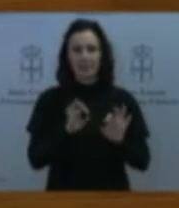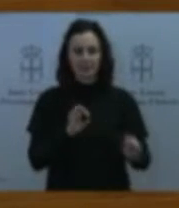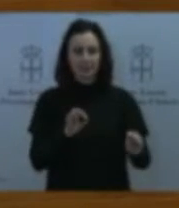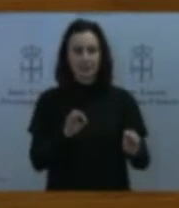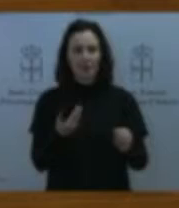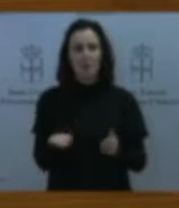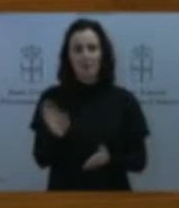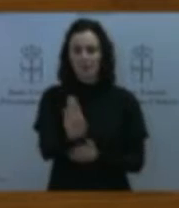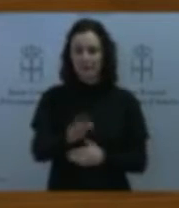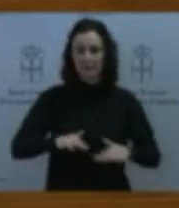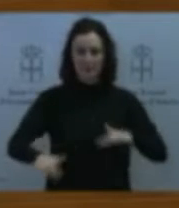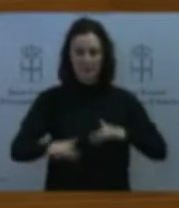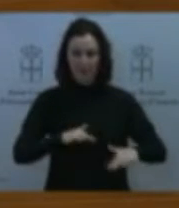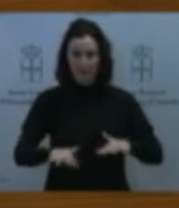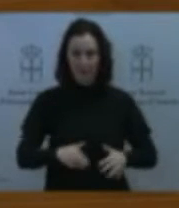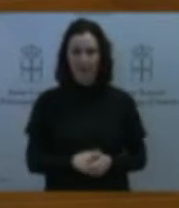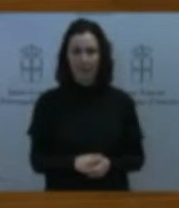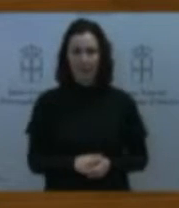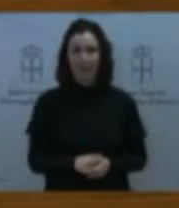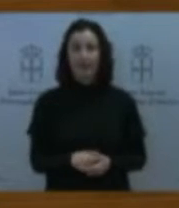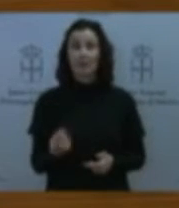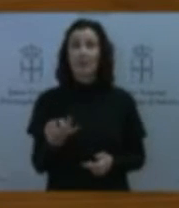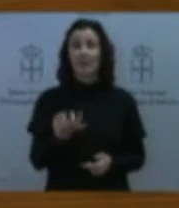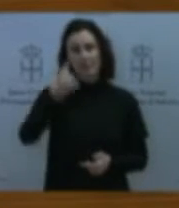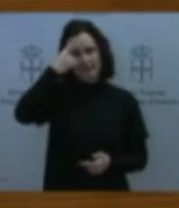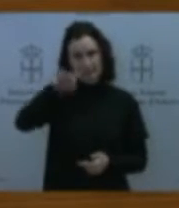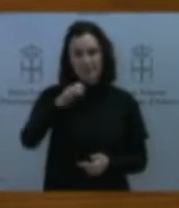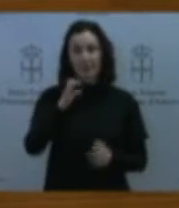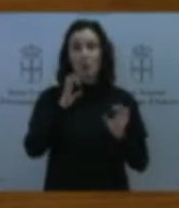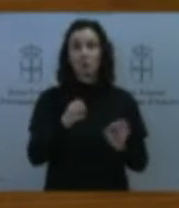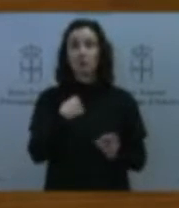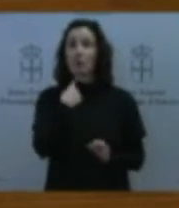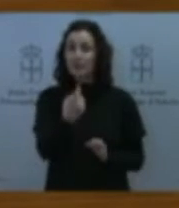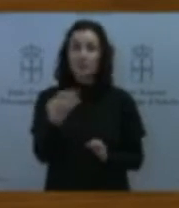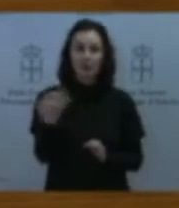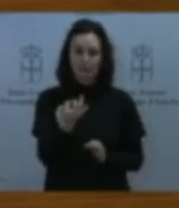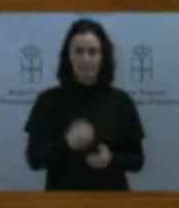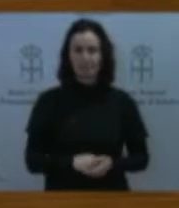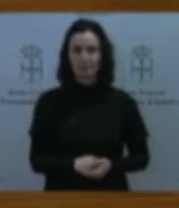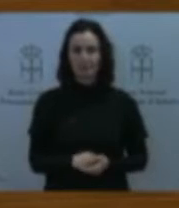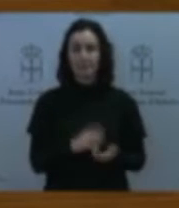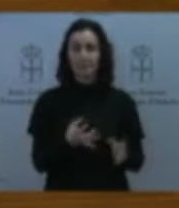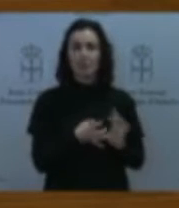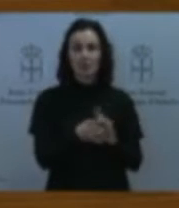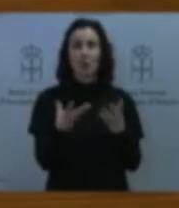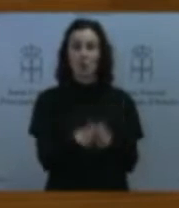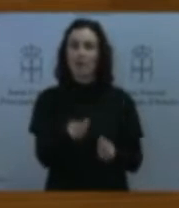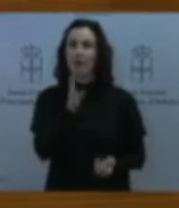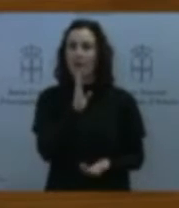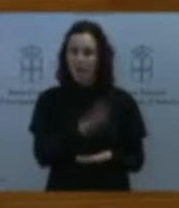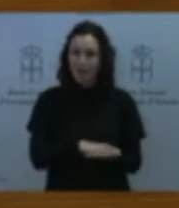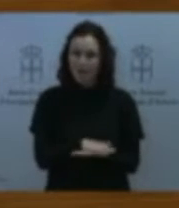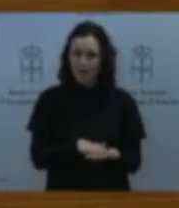Y tengan en cuenta que ya he señalado, relacionada con ella, ya he señalado